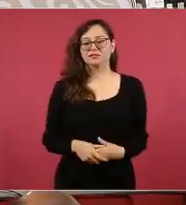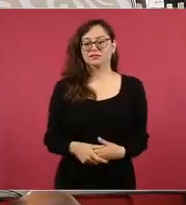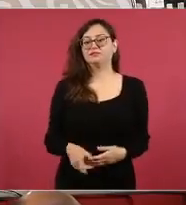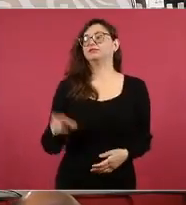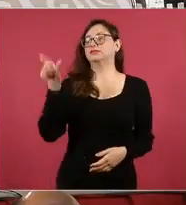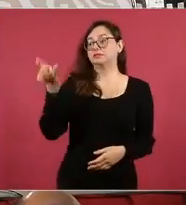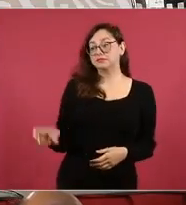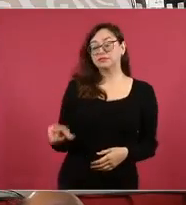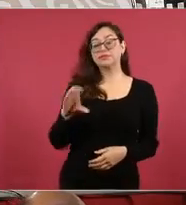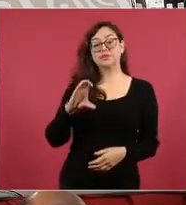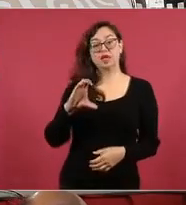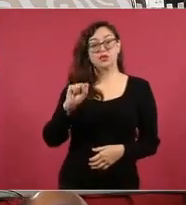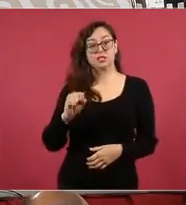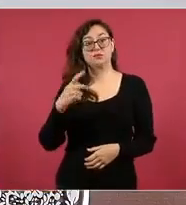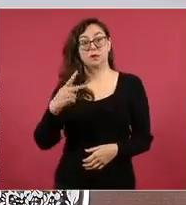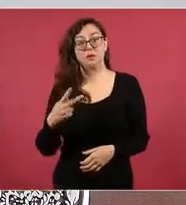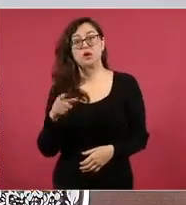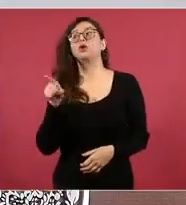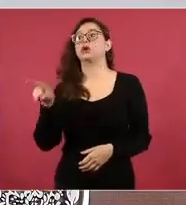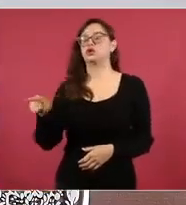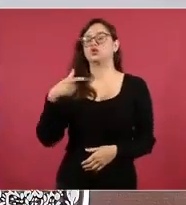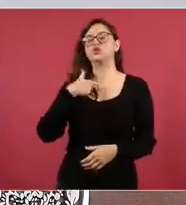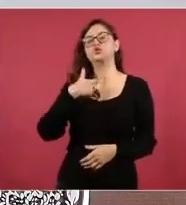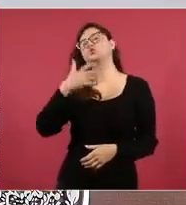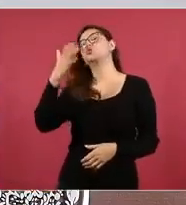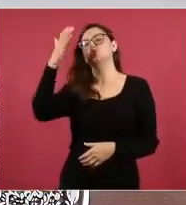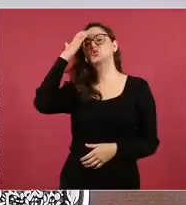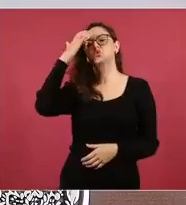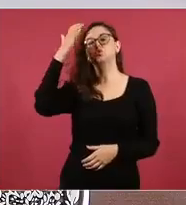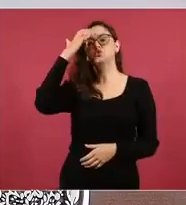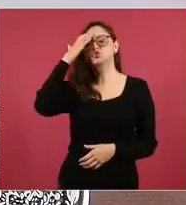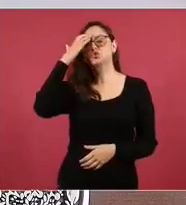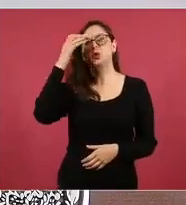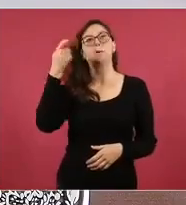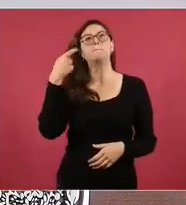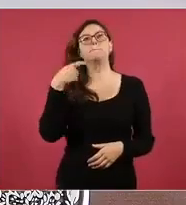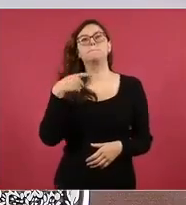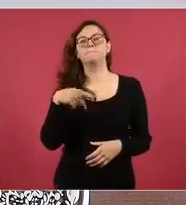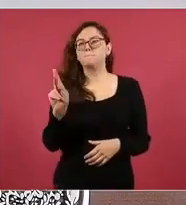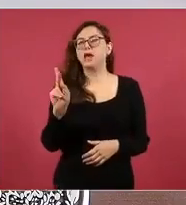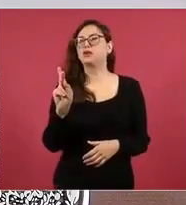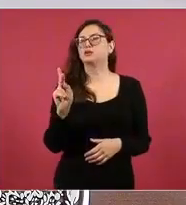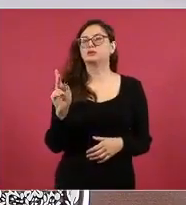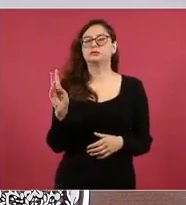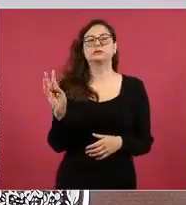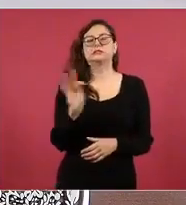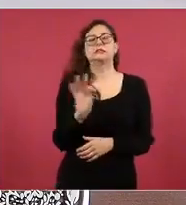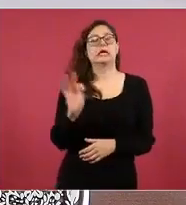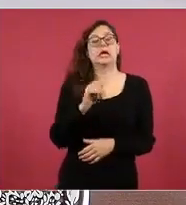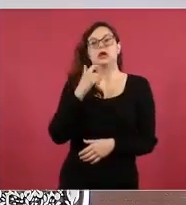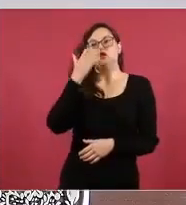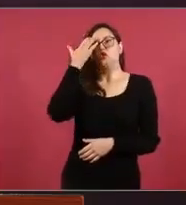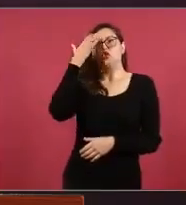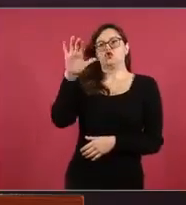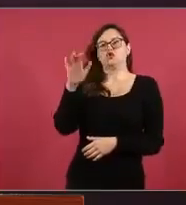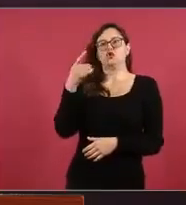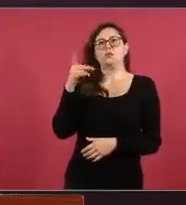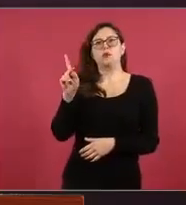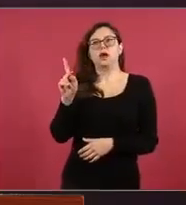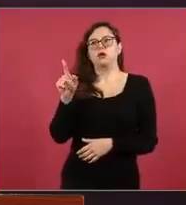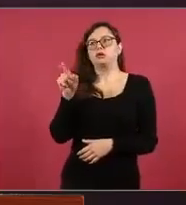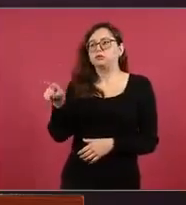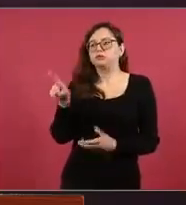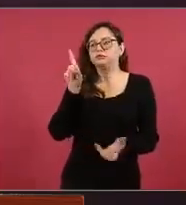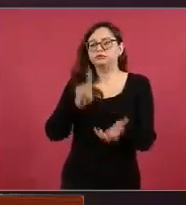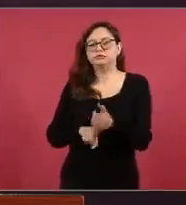muy contenta porque la conozco y aunque no la conociera, creo que al escucharla, al percibir lo que ella expresa